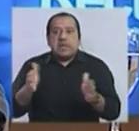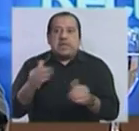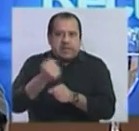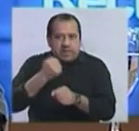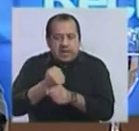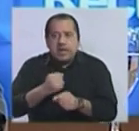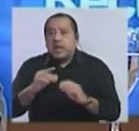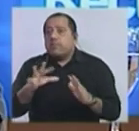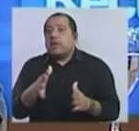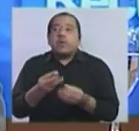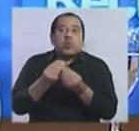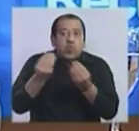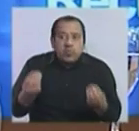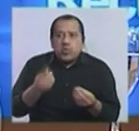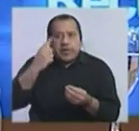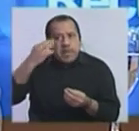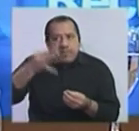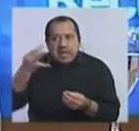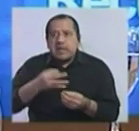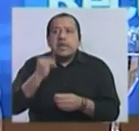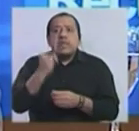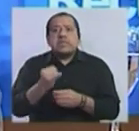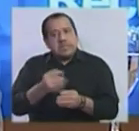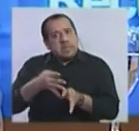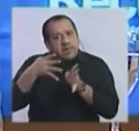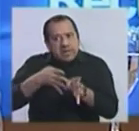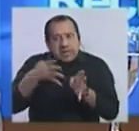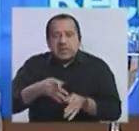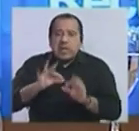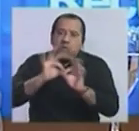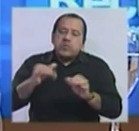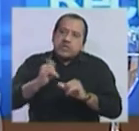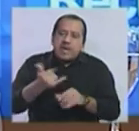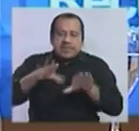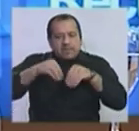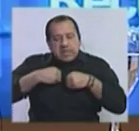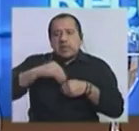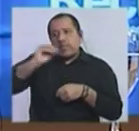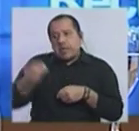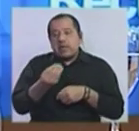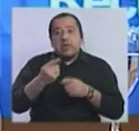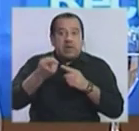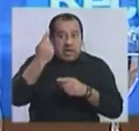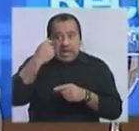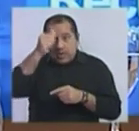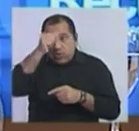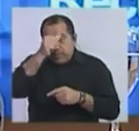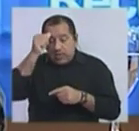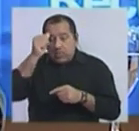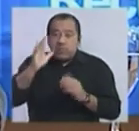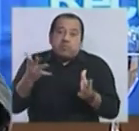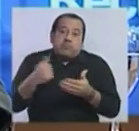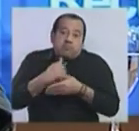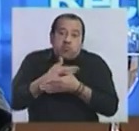para ver si realmente era plantar batalla o dar el partido por perdido. La primera señal, del domingo, fue esto está perdido,